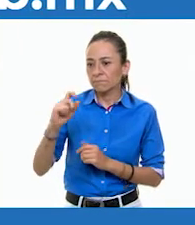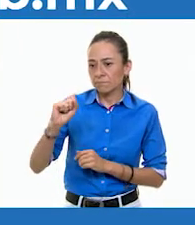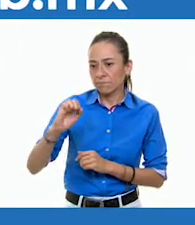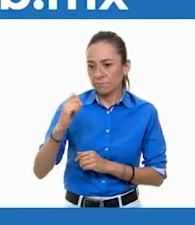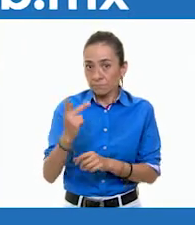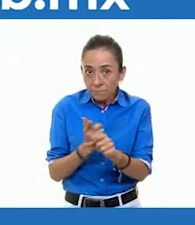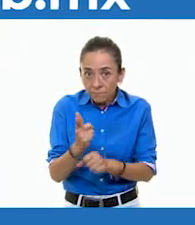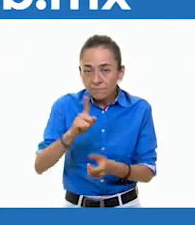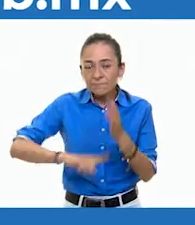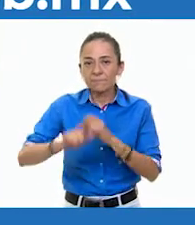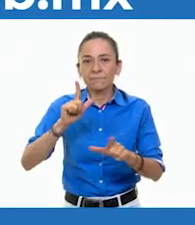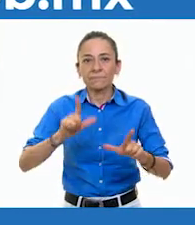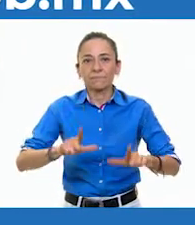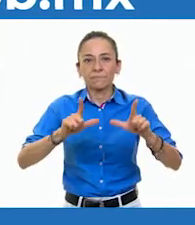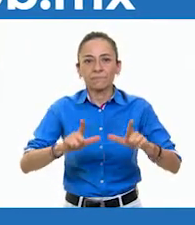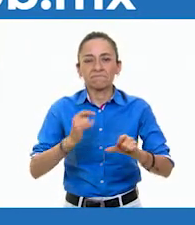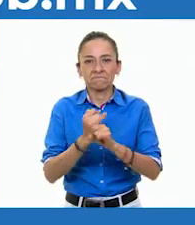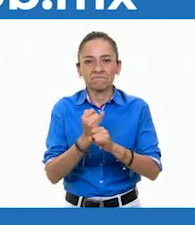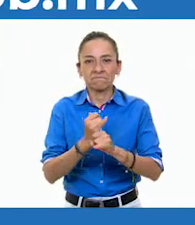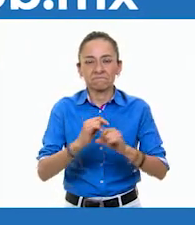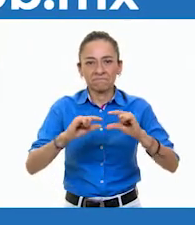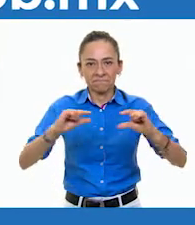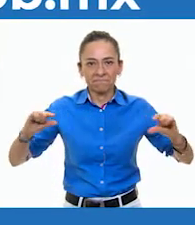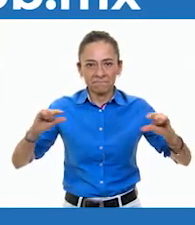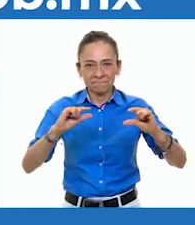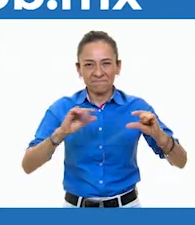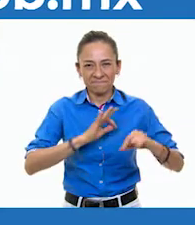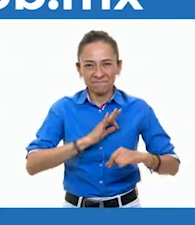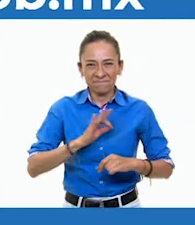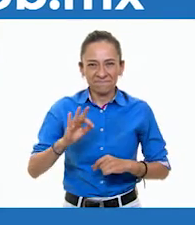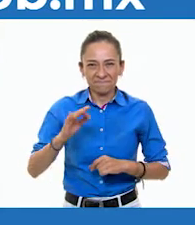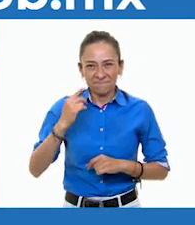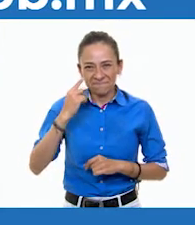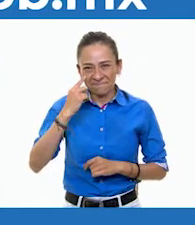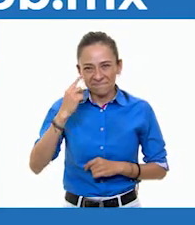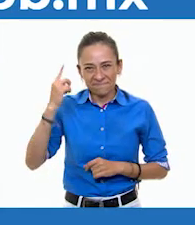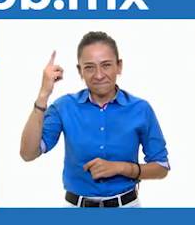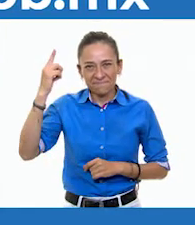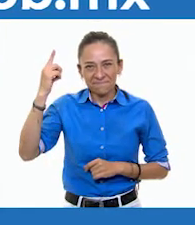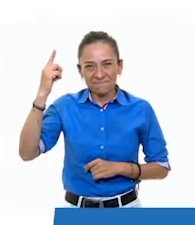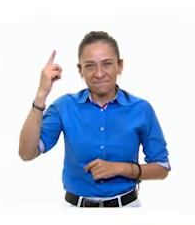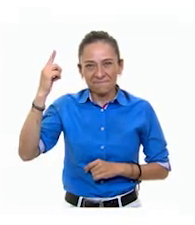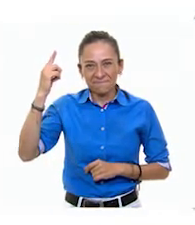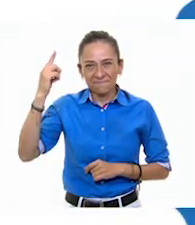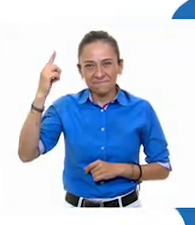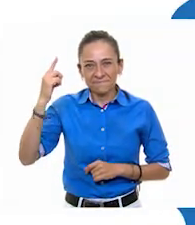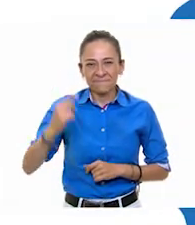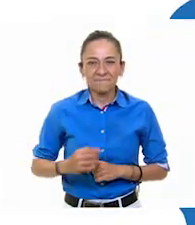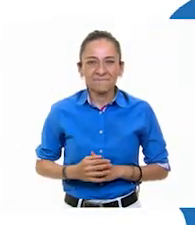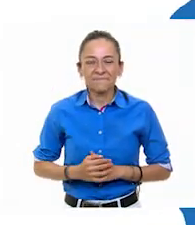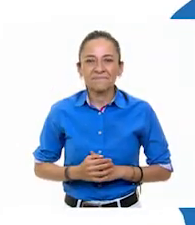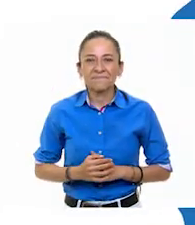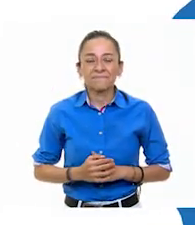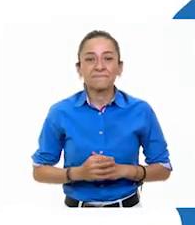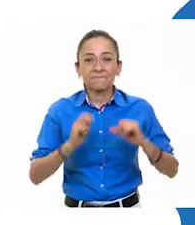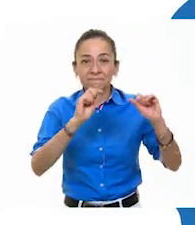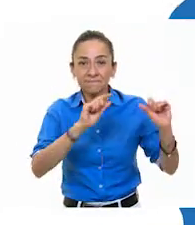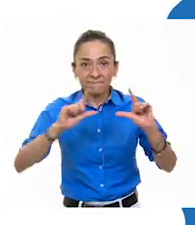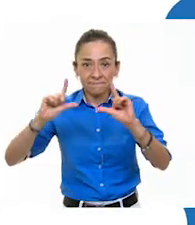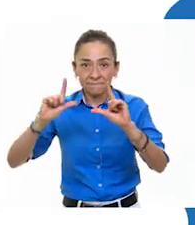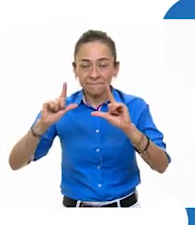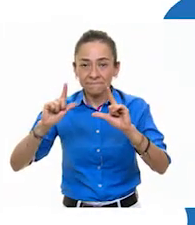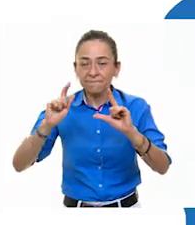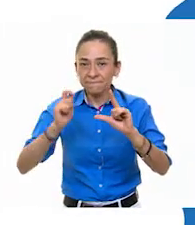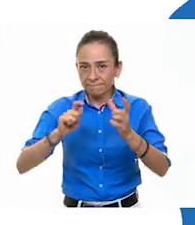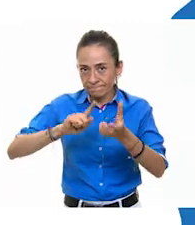la página conalitej.cep.gov.mx. Si quieres volver a ver